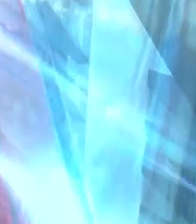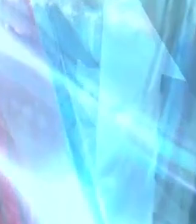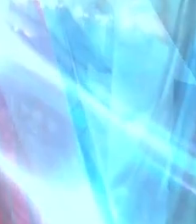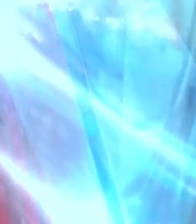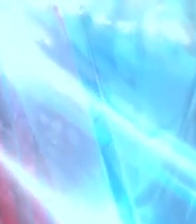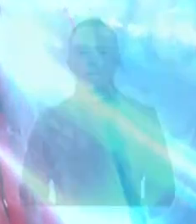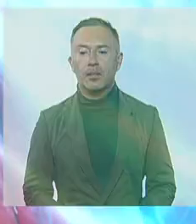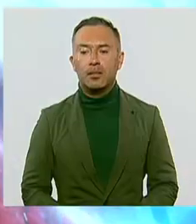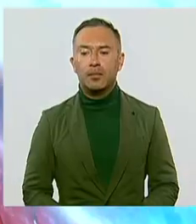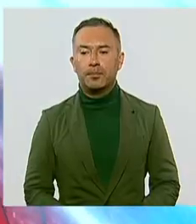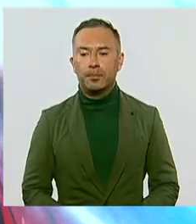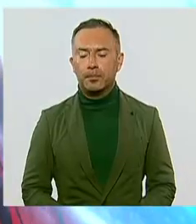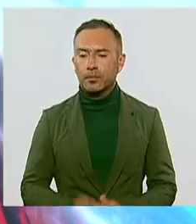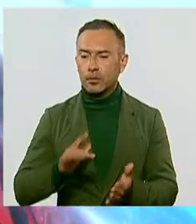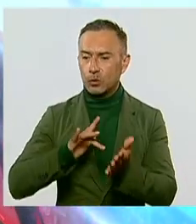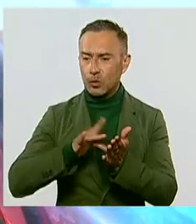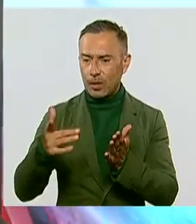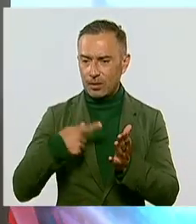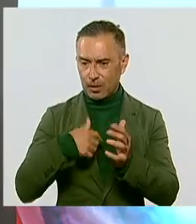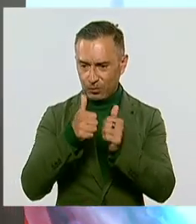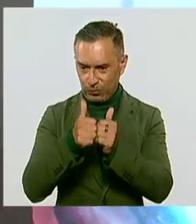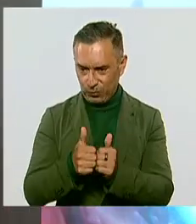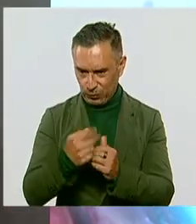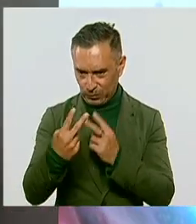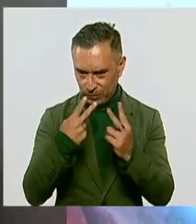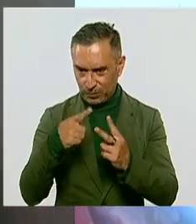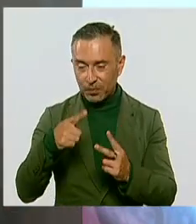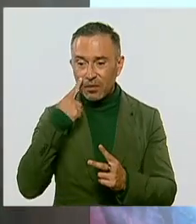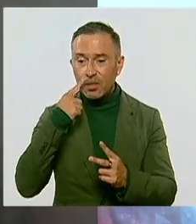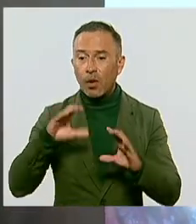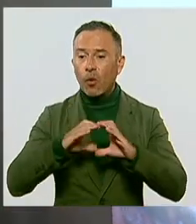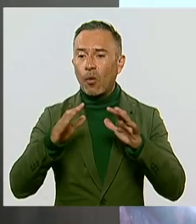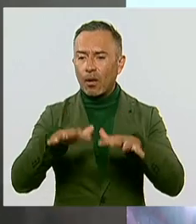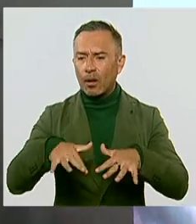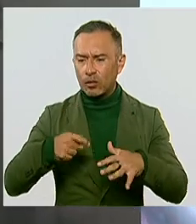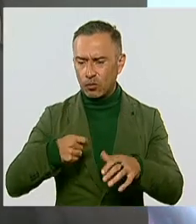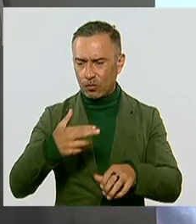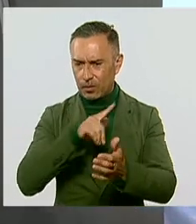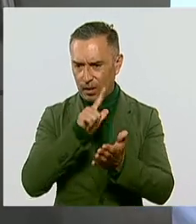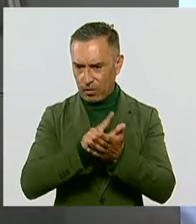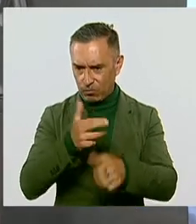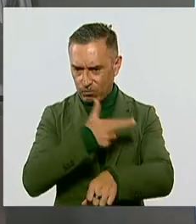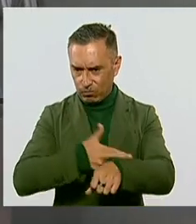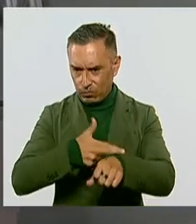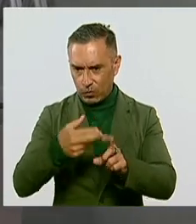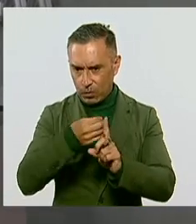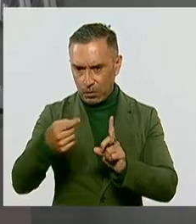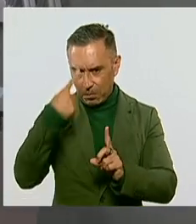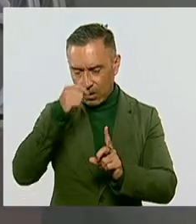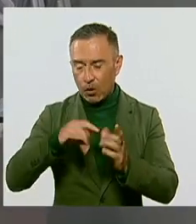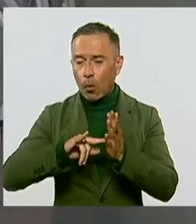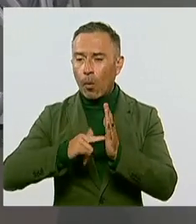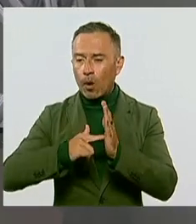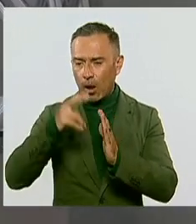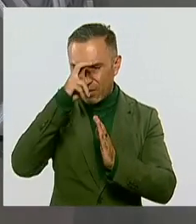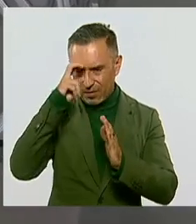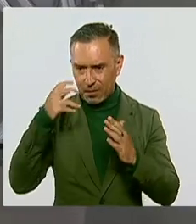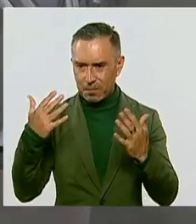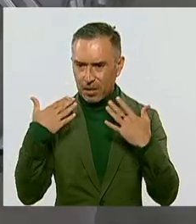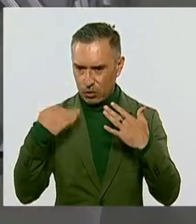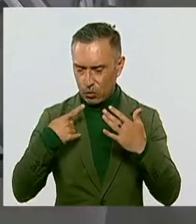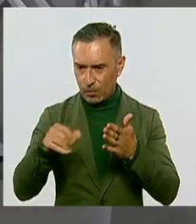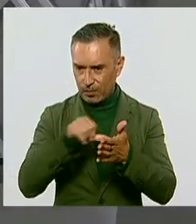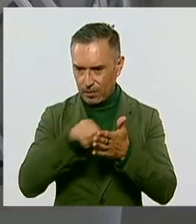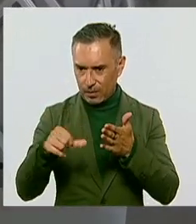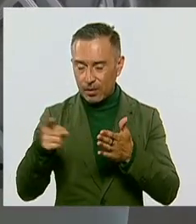Gracias por continuar con nosotros. Y miren, el Congreso sigue el proceso legislativo para la eliminación del horario de verano. La Cámara de